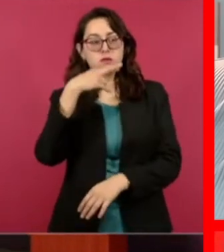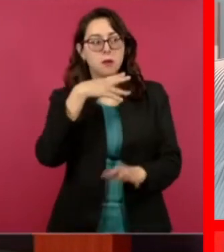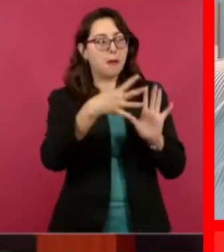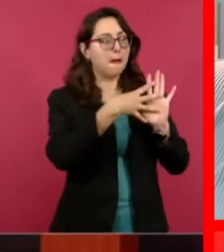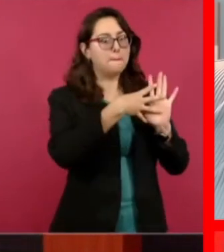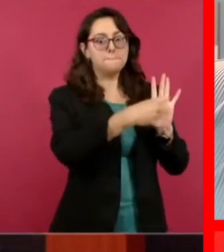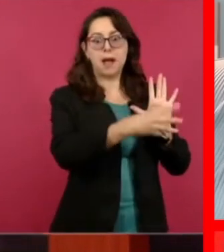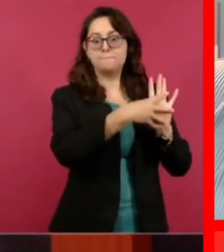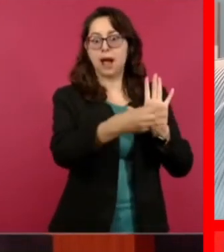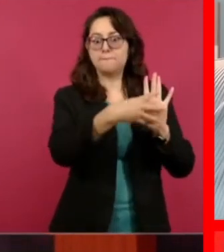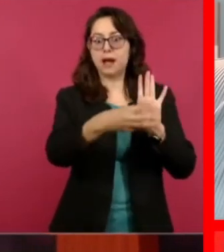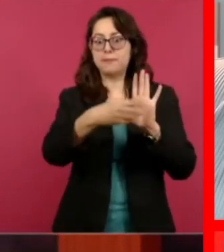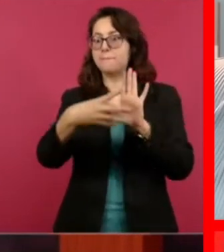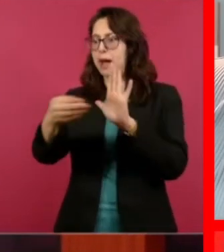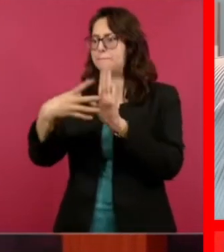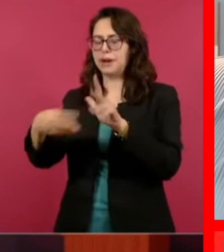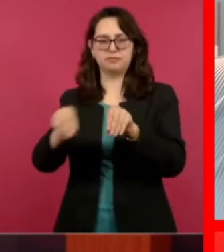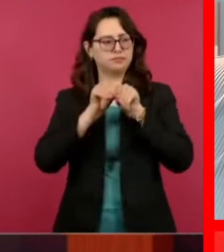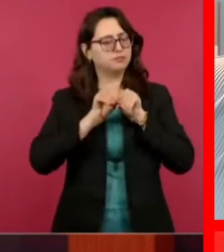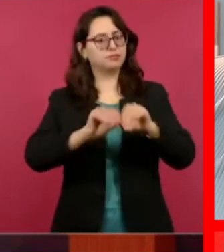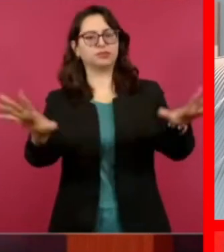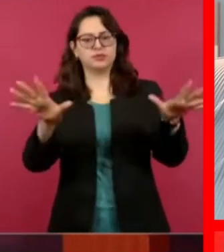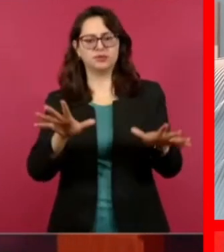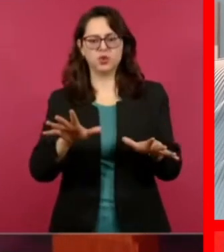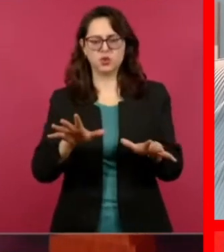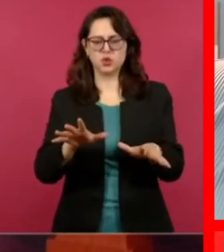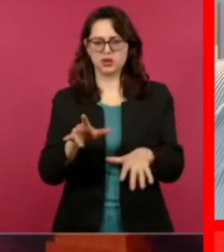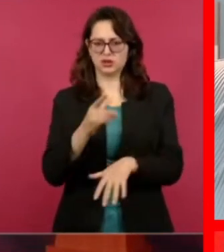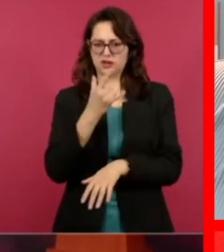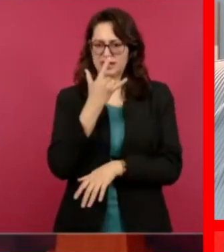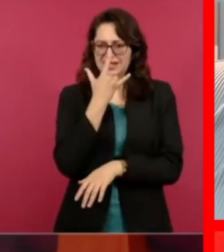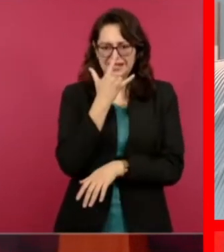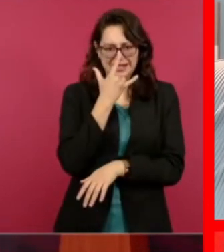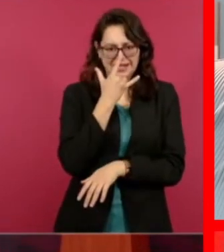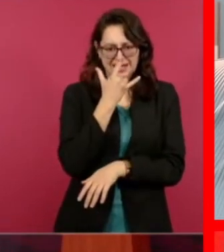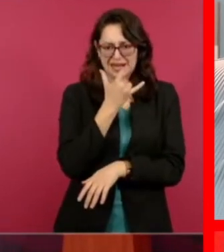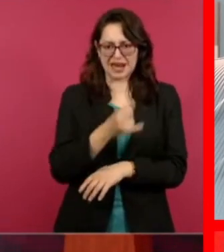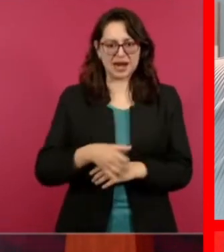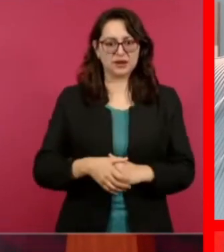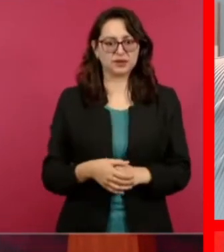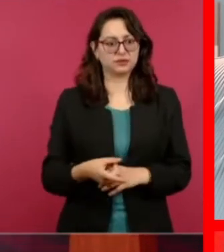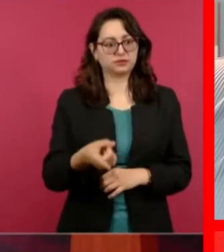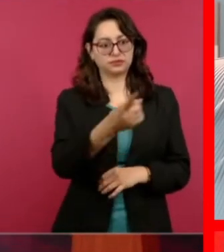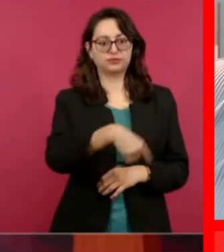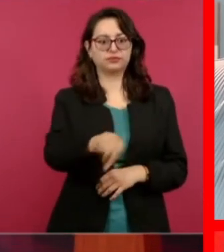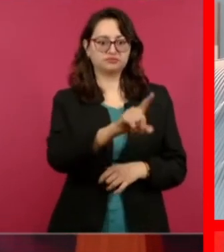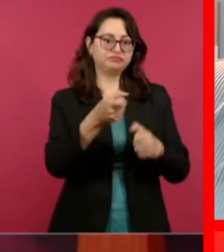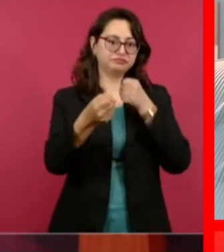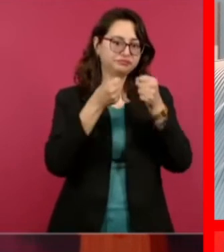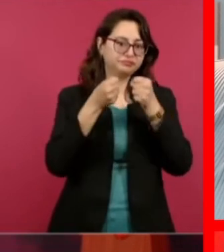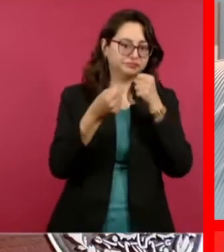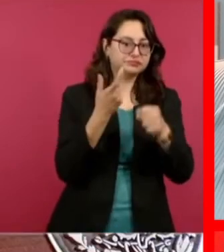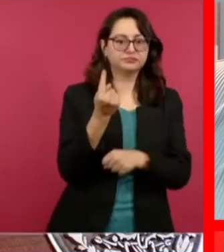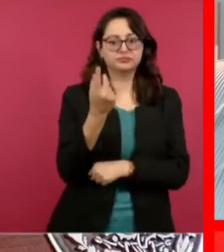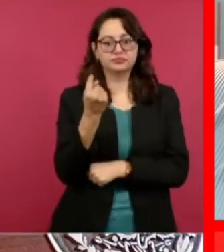quienes están en contra de la transformación,